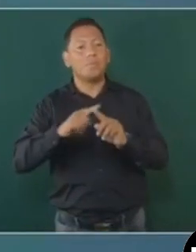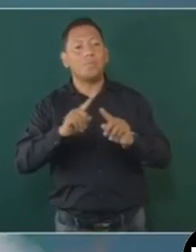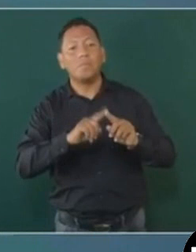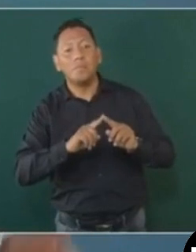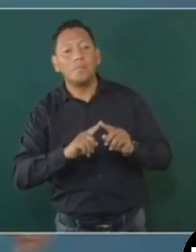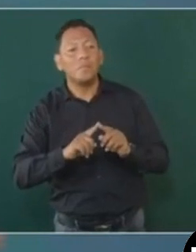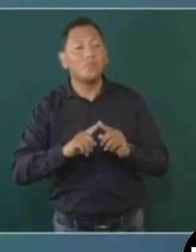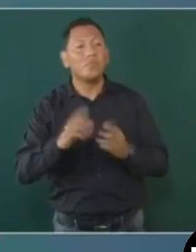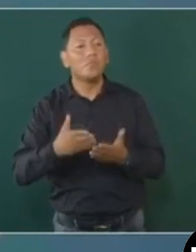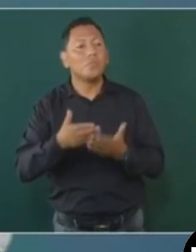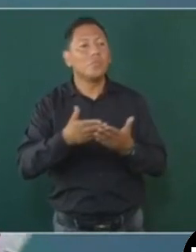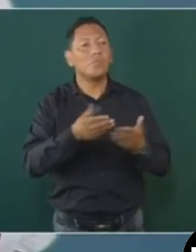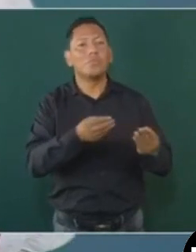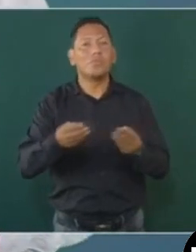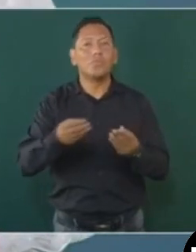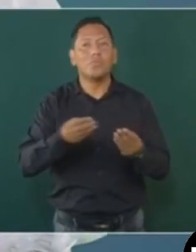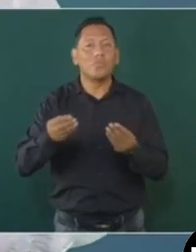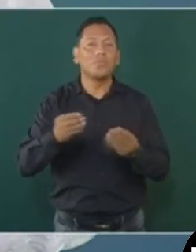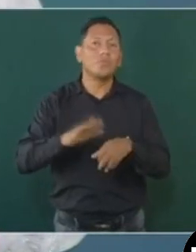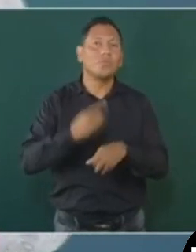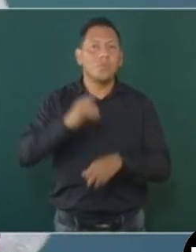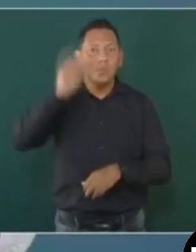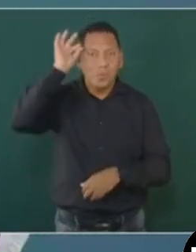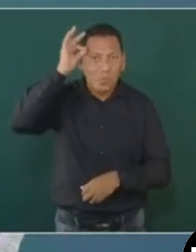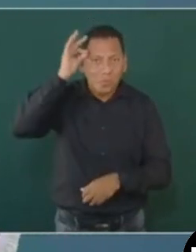quienes les sirven.